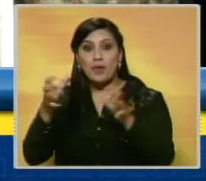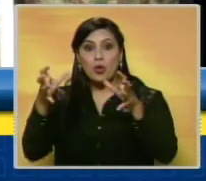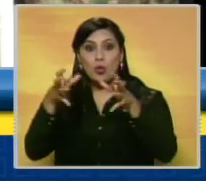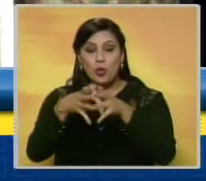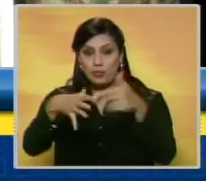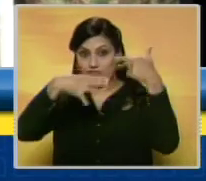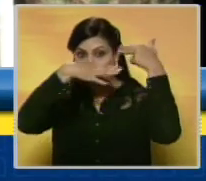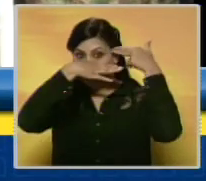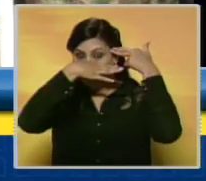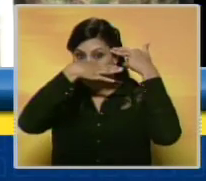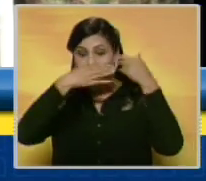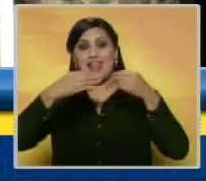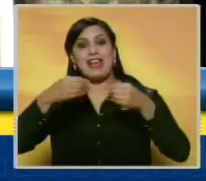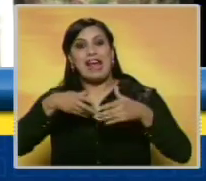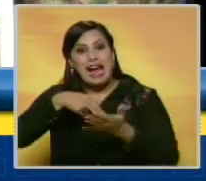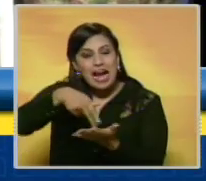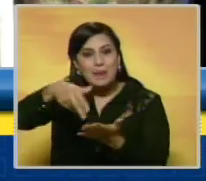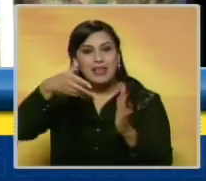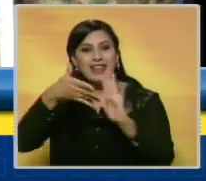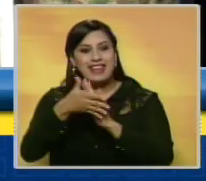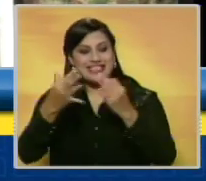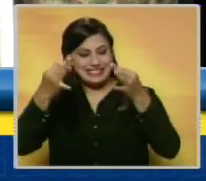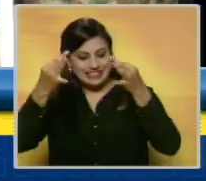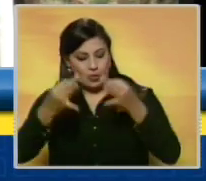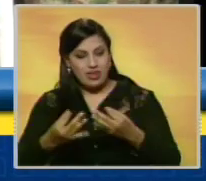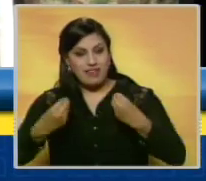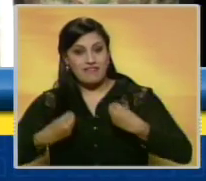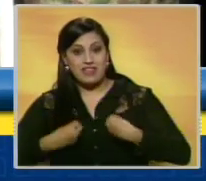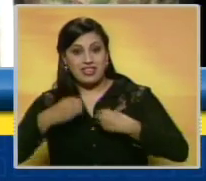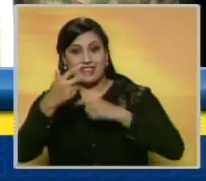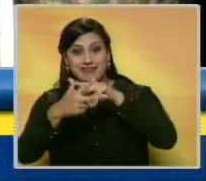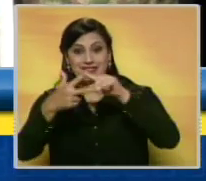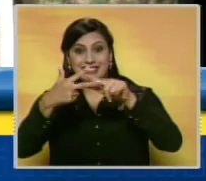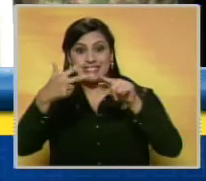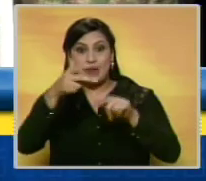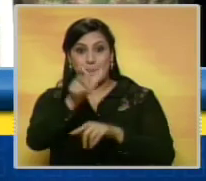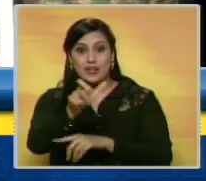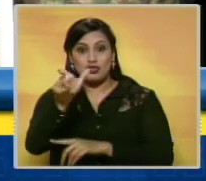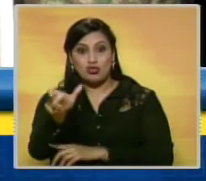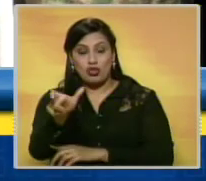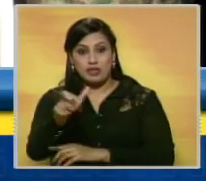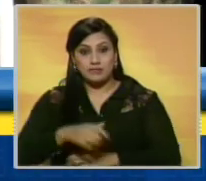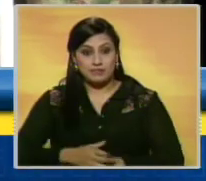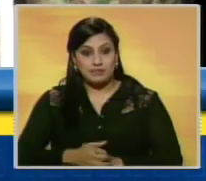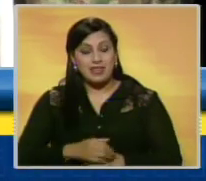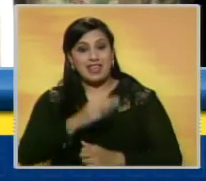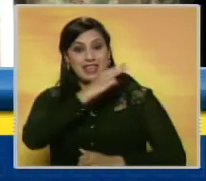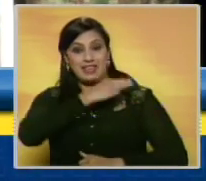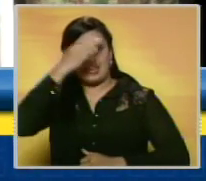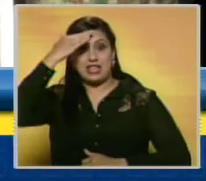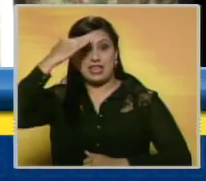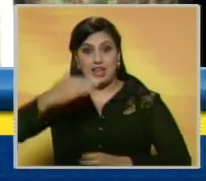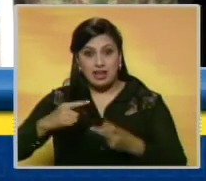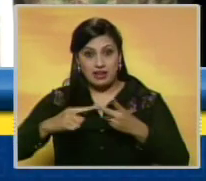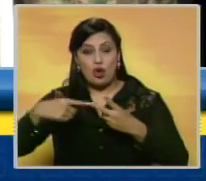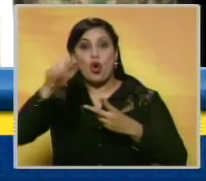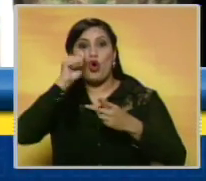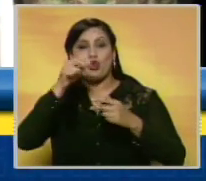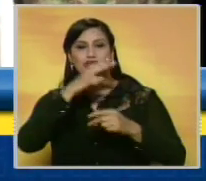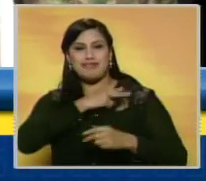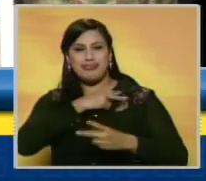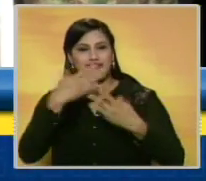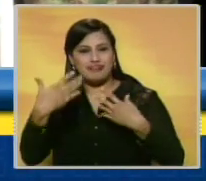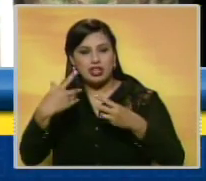FARC de la vida y de la seguridad de estas tres personas, del general, del cabo